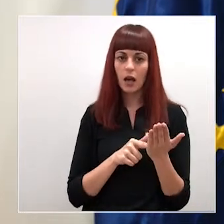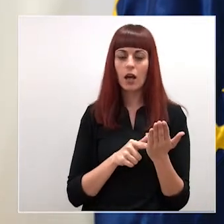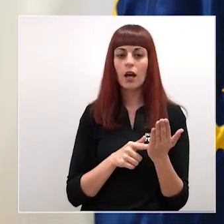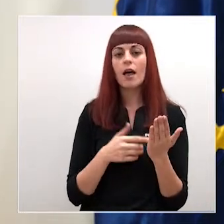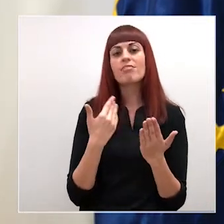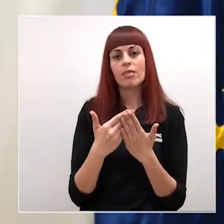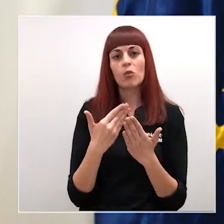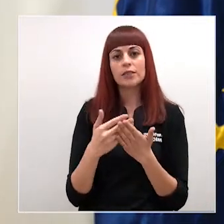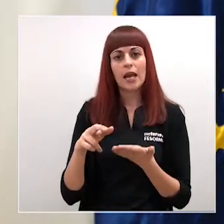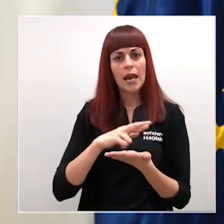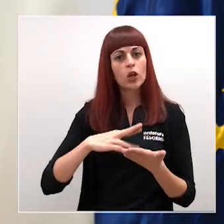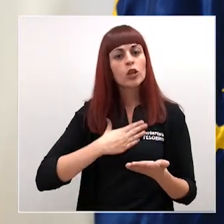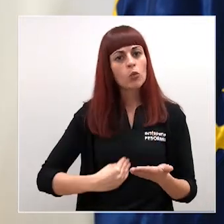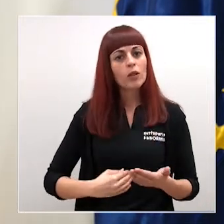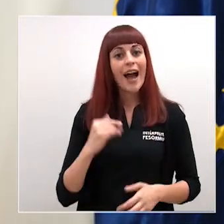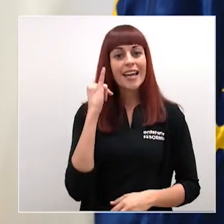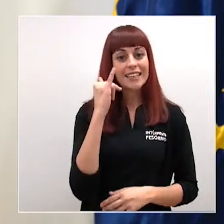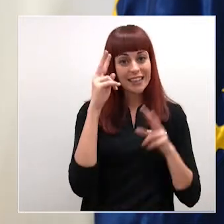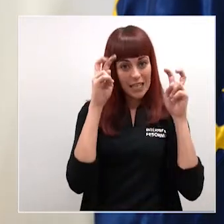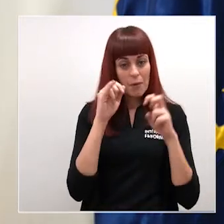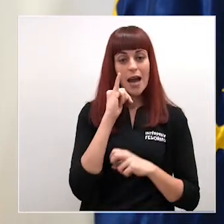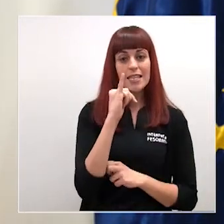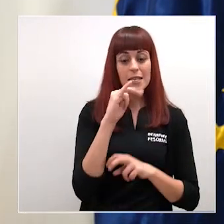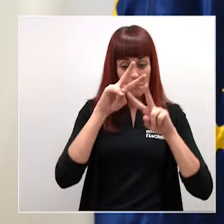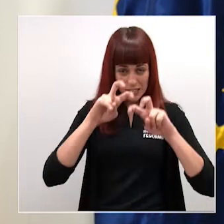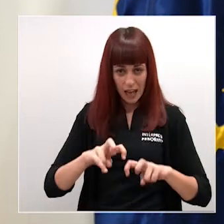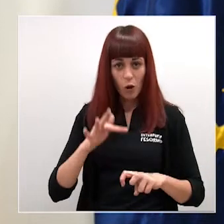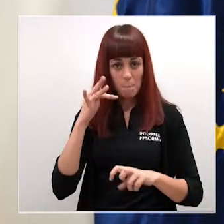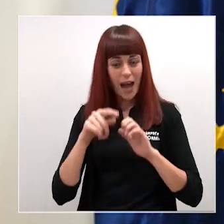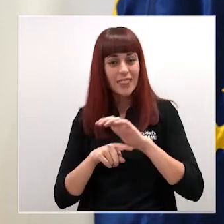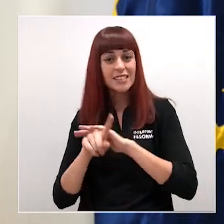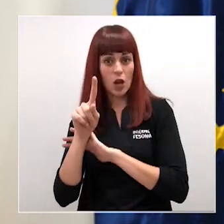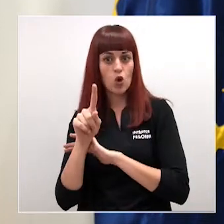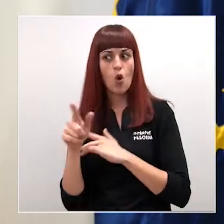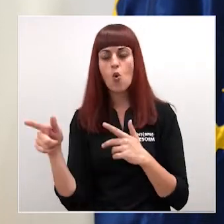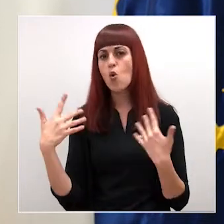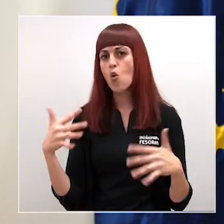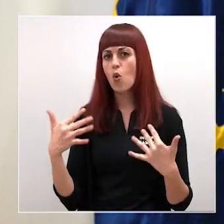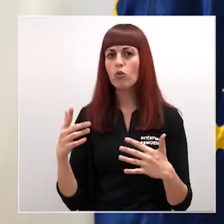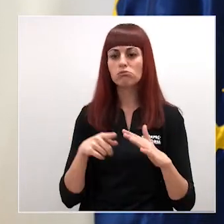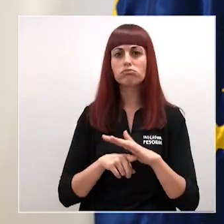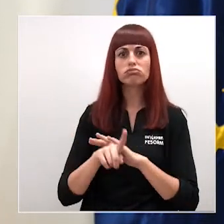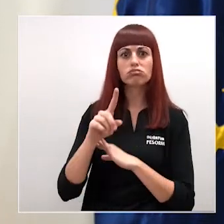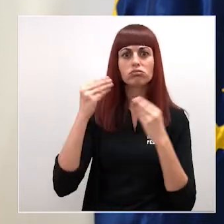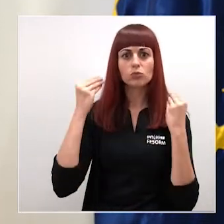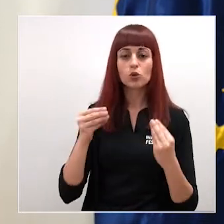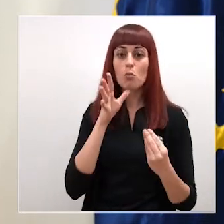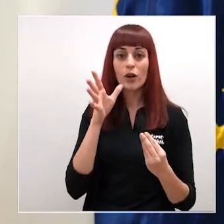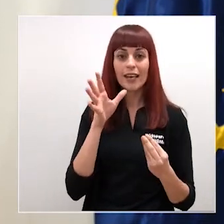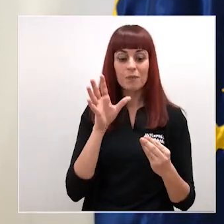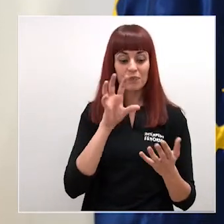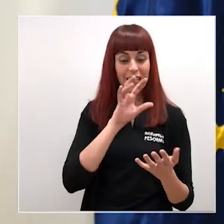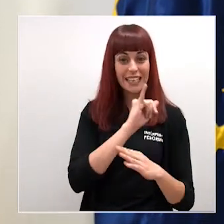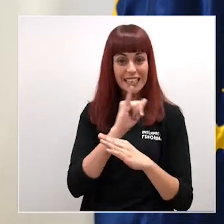de la región de Murcia en I+, D+, I en la lucha contra la pandemia ya que todas las instituciones del sistema regional están